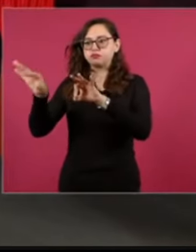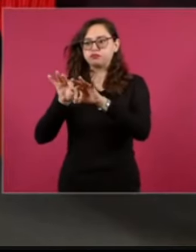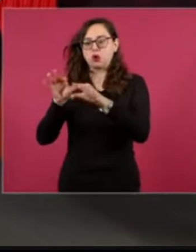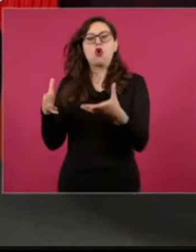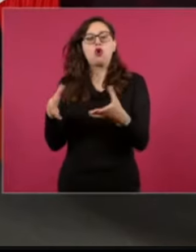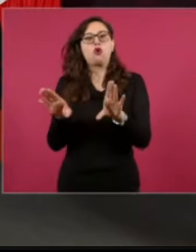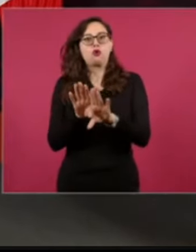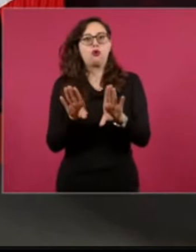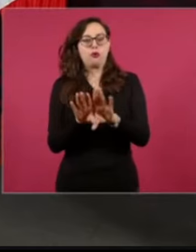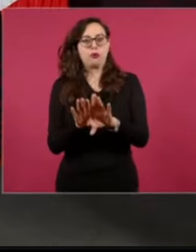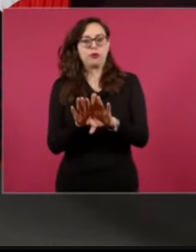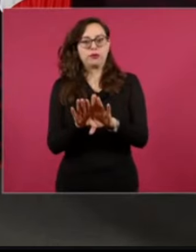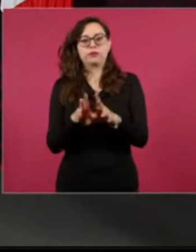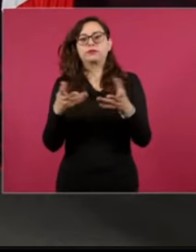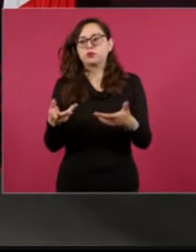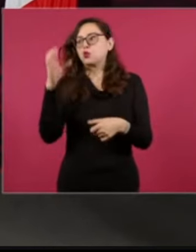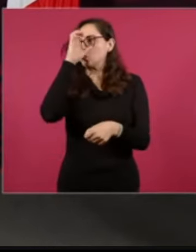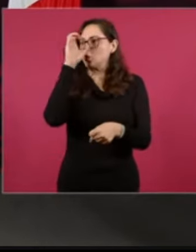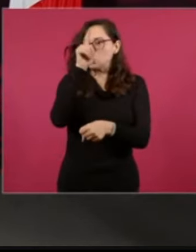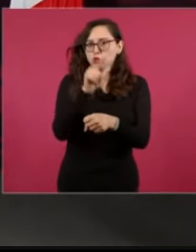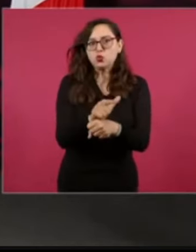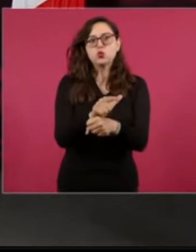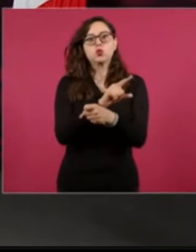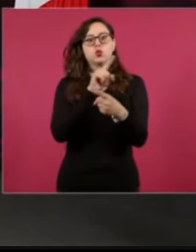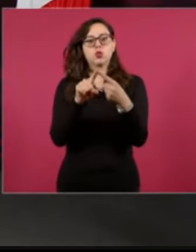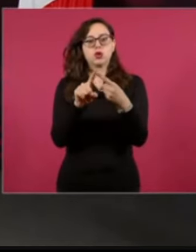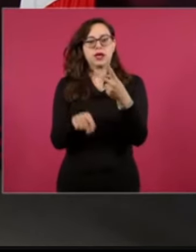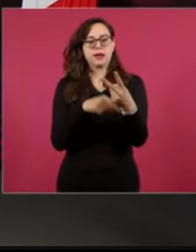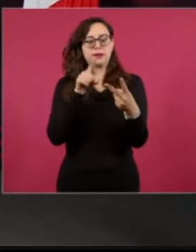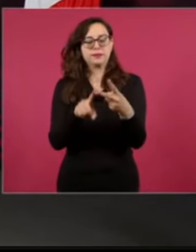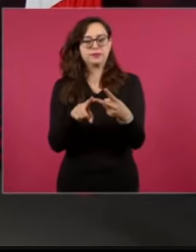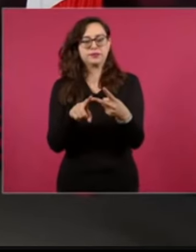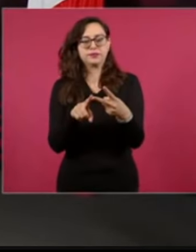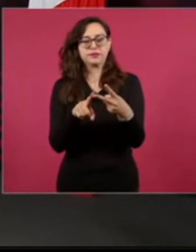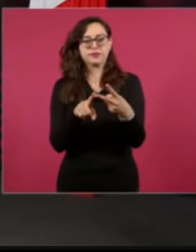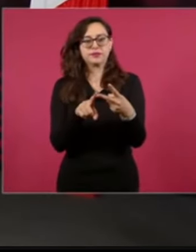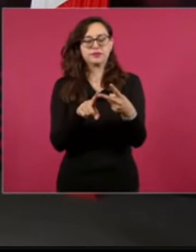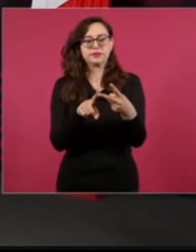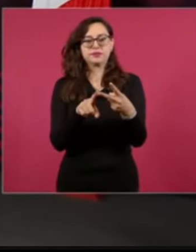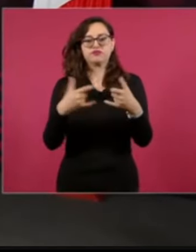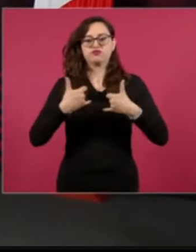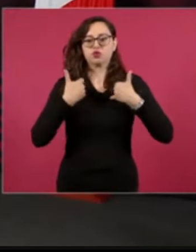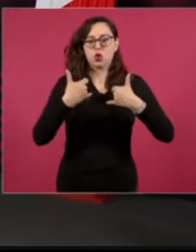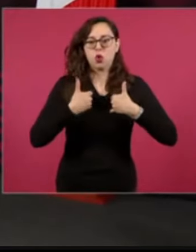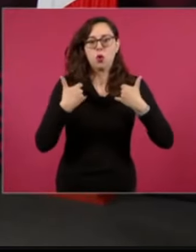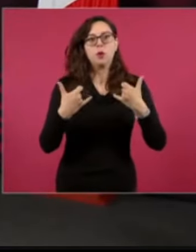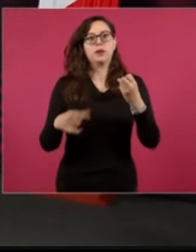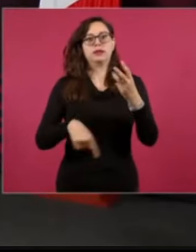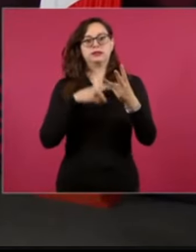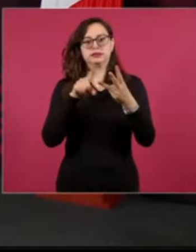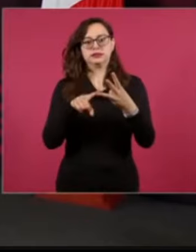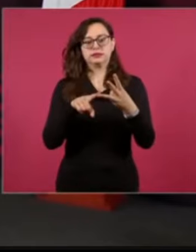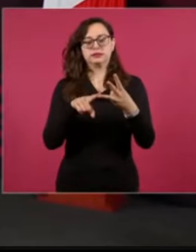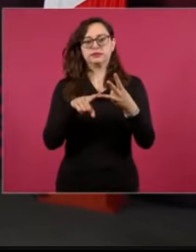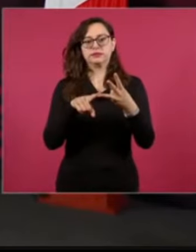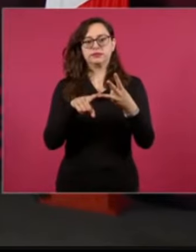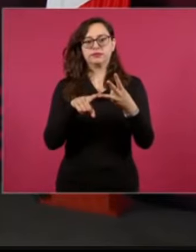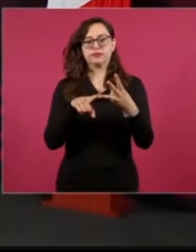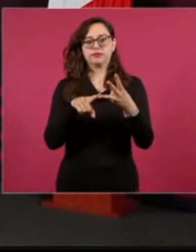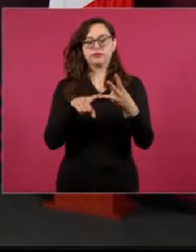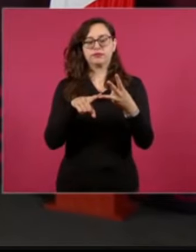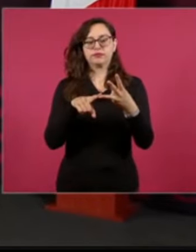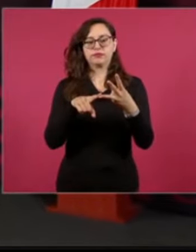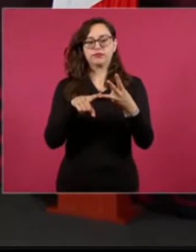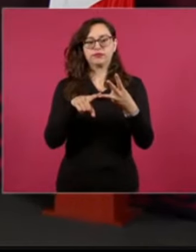duelos directos del extranjero a ese paraíso. También habla de las refinerías que